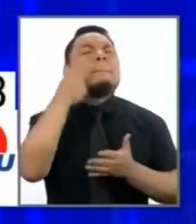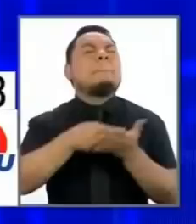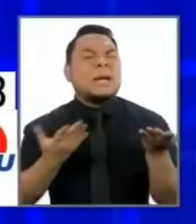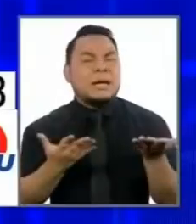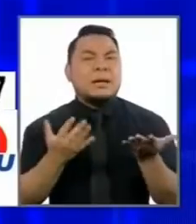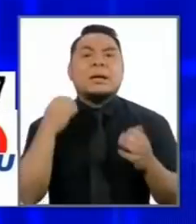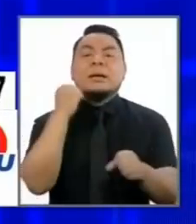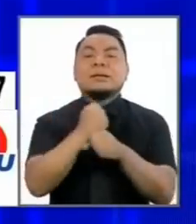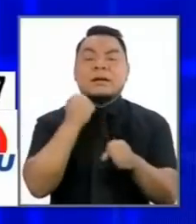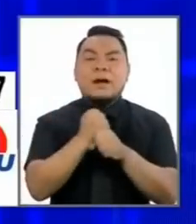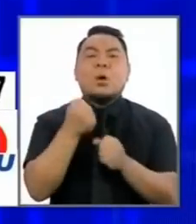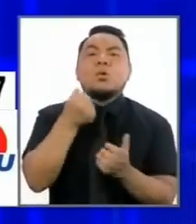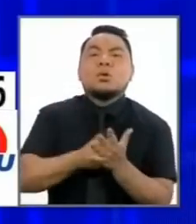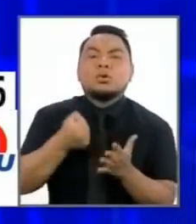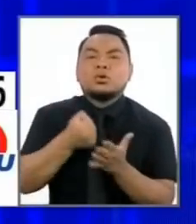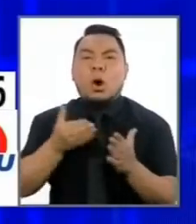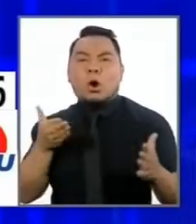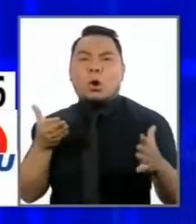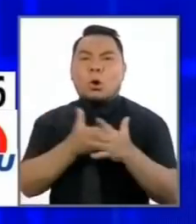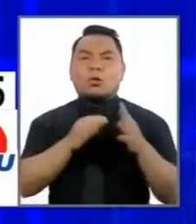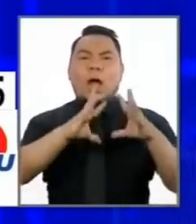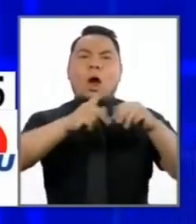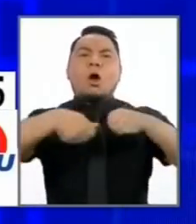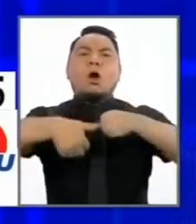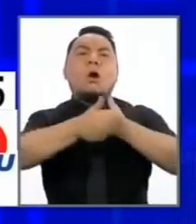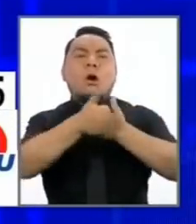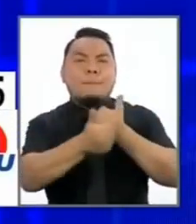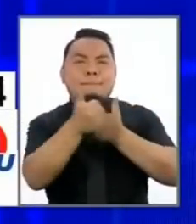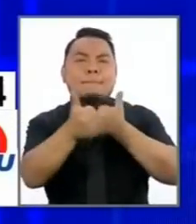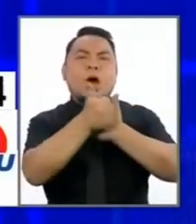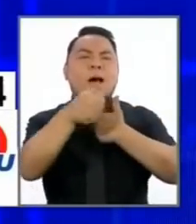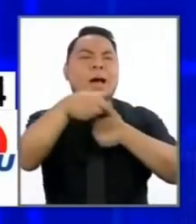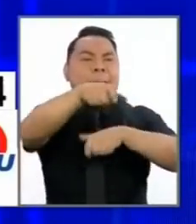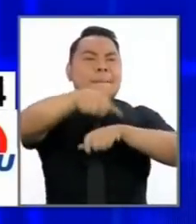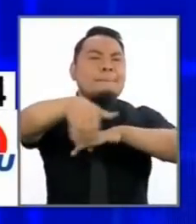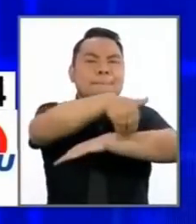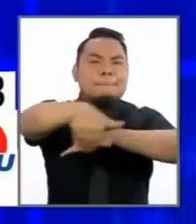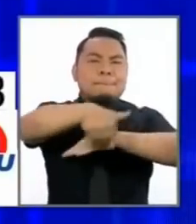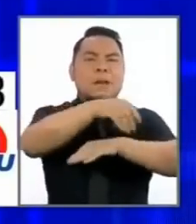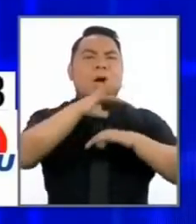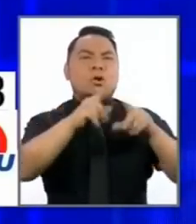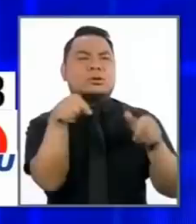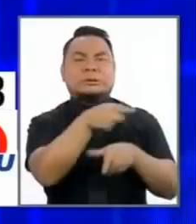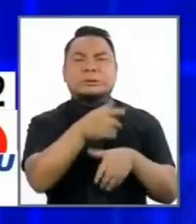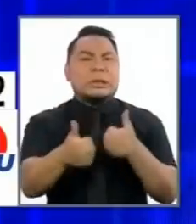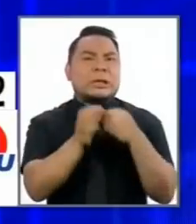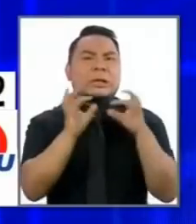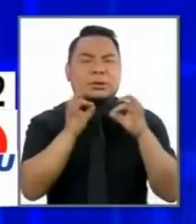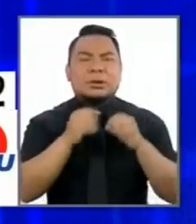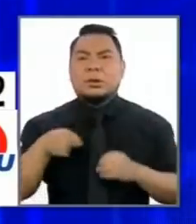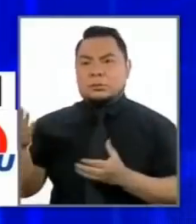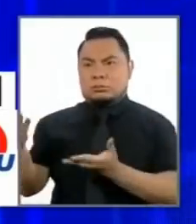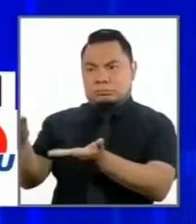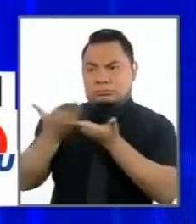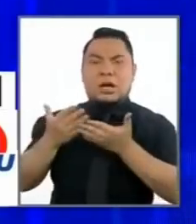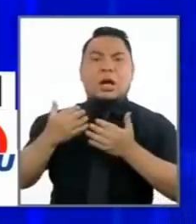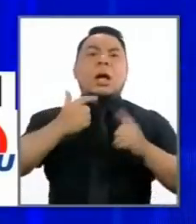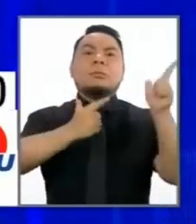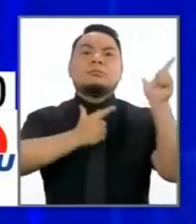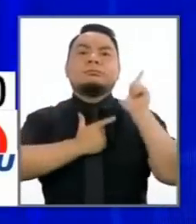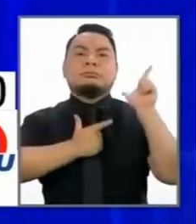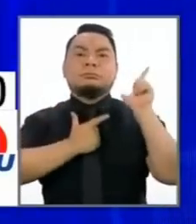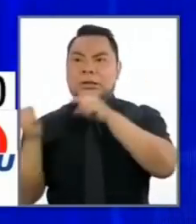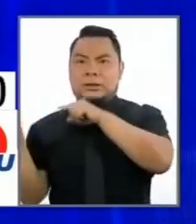trabajar y luchar contra la delincuencia. Y dispondré que las Fuerzas Armadas tomen el control de